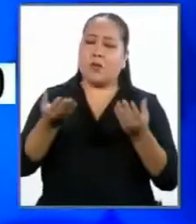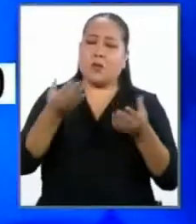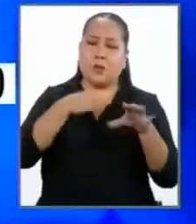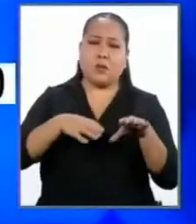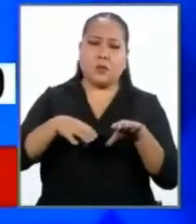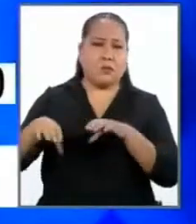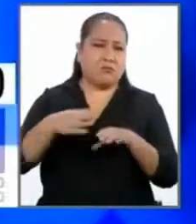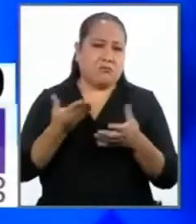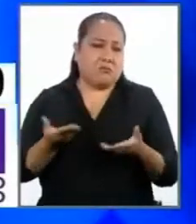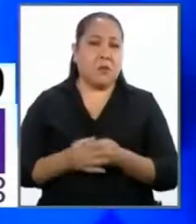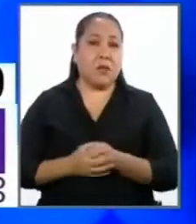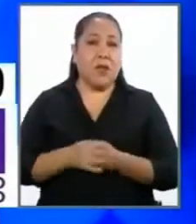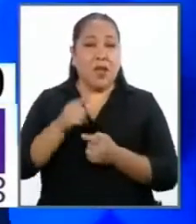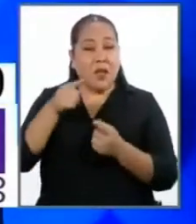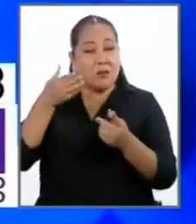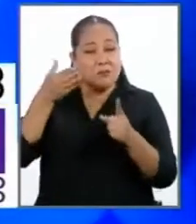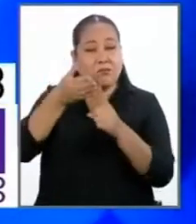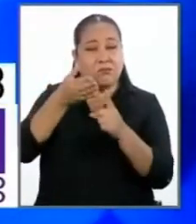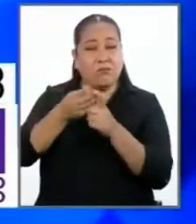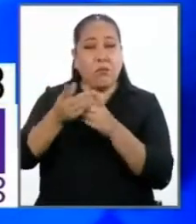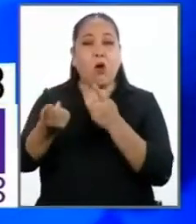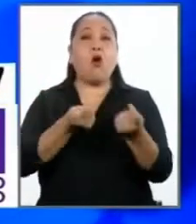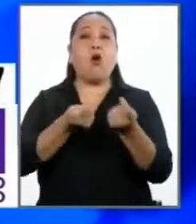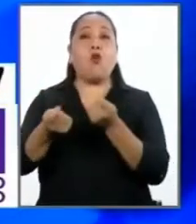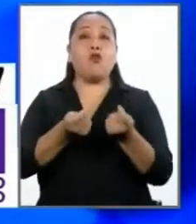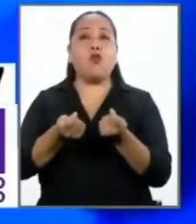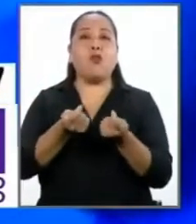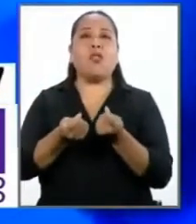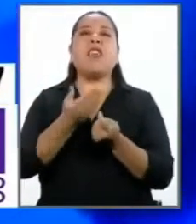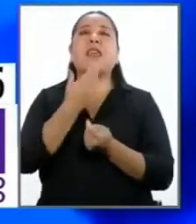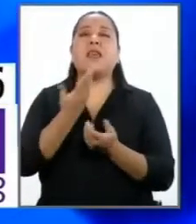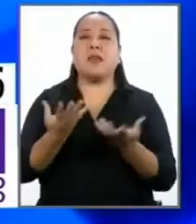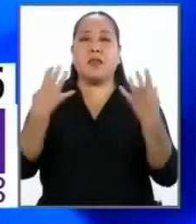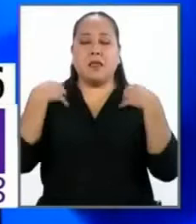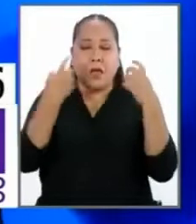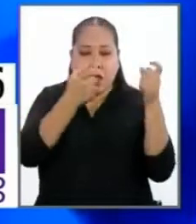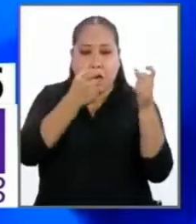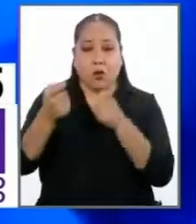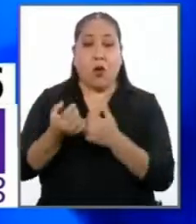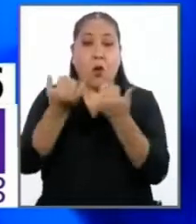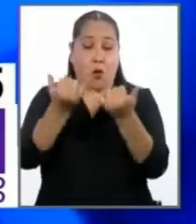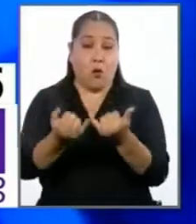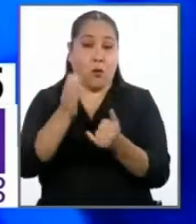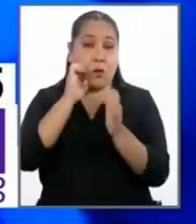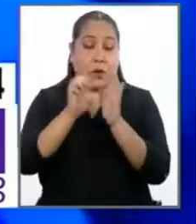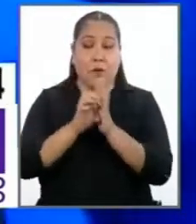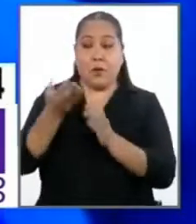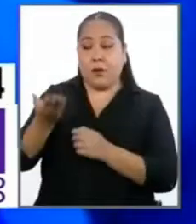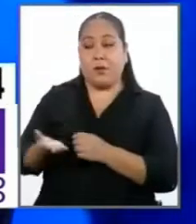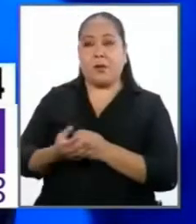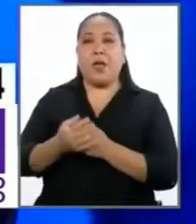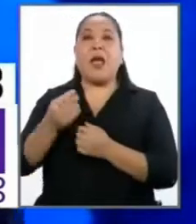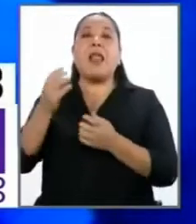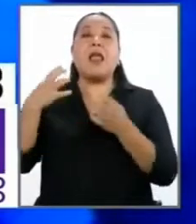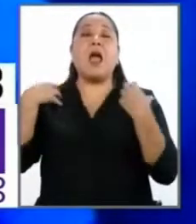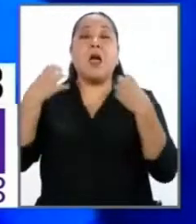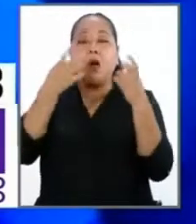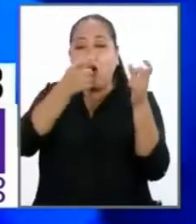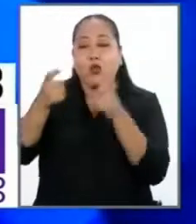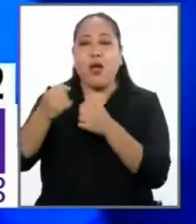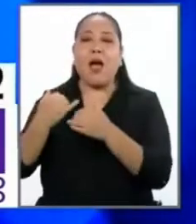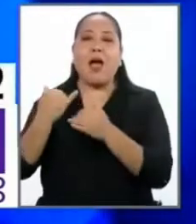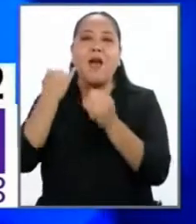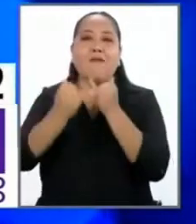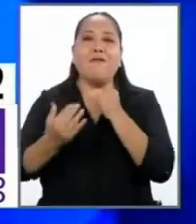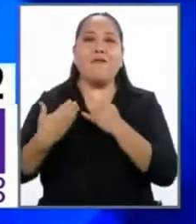hacer. Pero una fundamental es el control concurrente de la Contraloría. ¿Qué significa eso? El día de hoy la Contraloría actúa al final. Y al